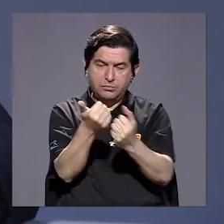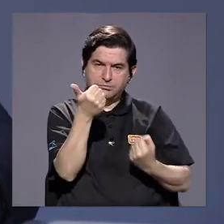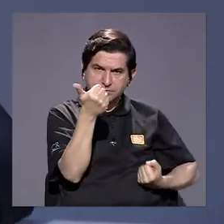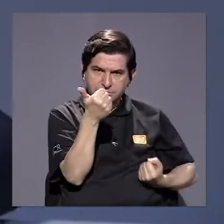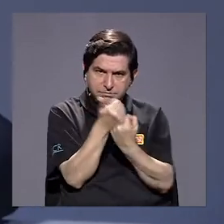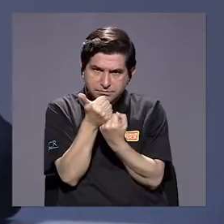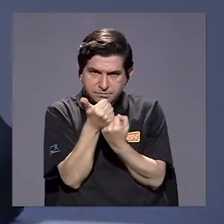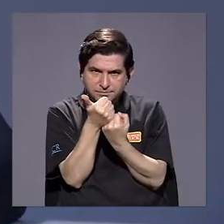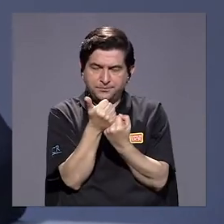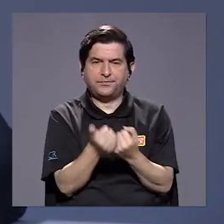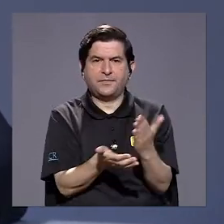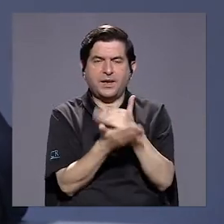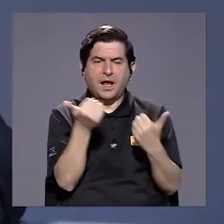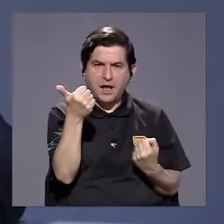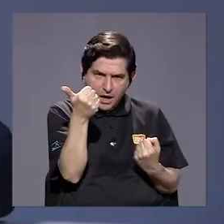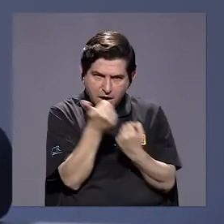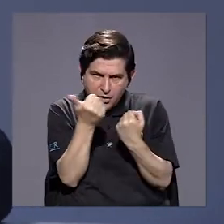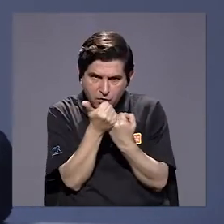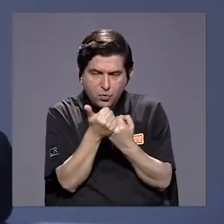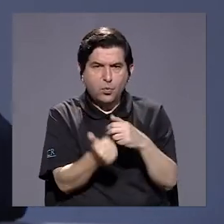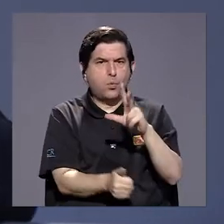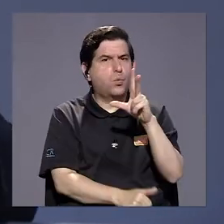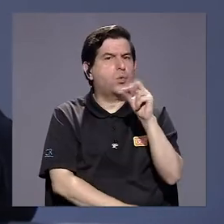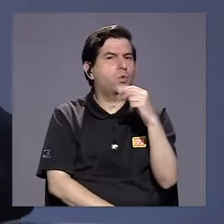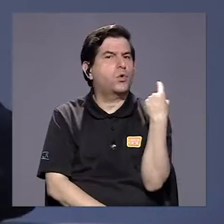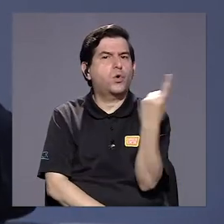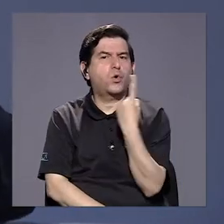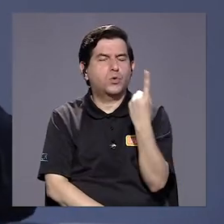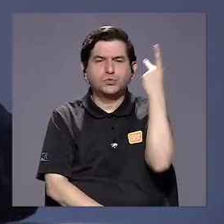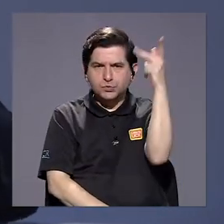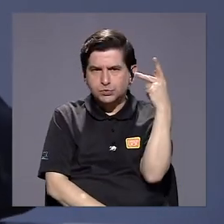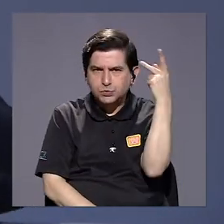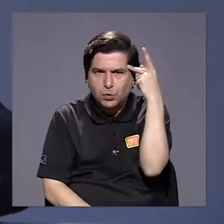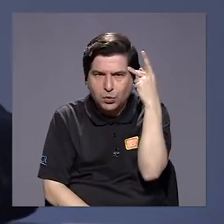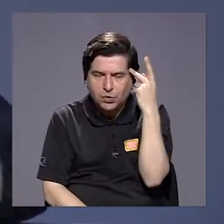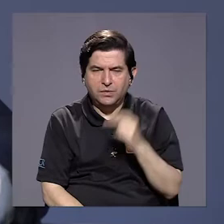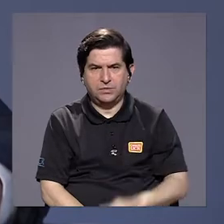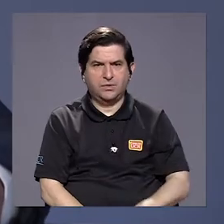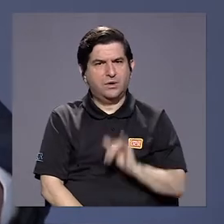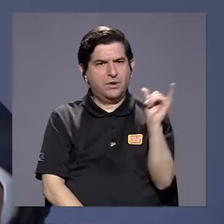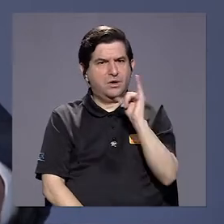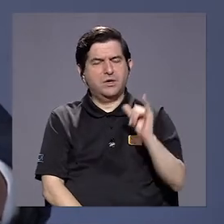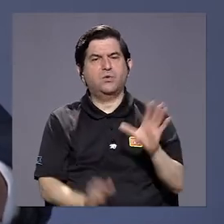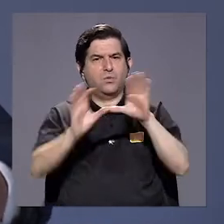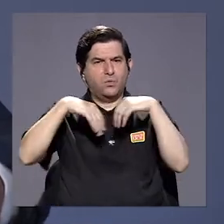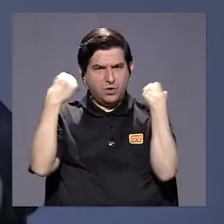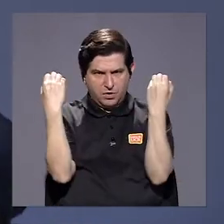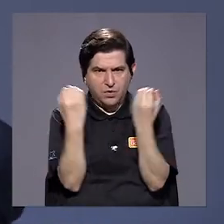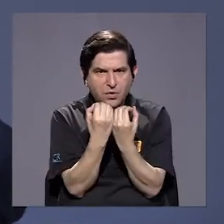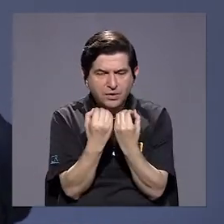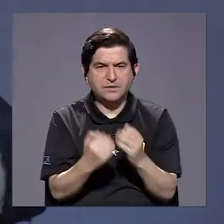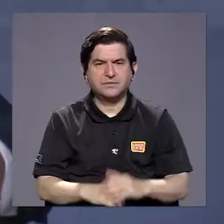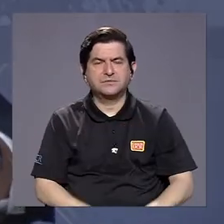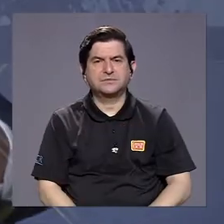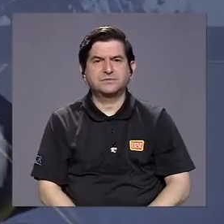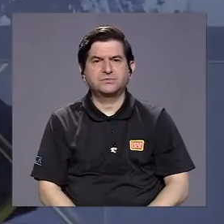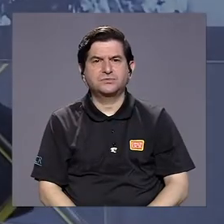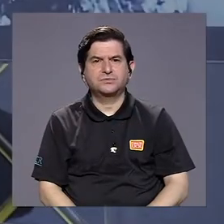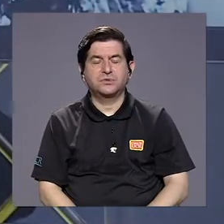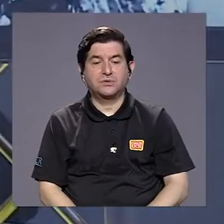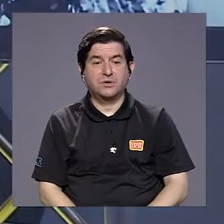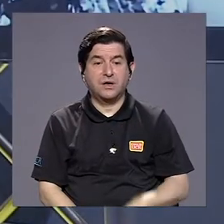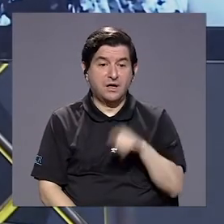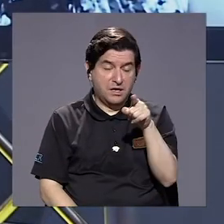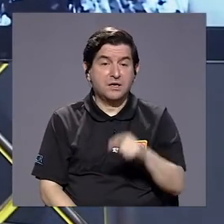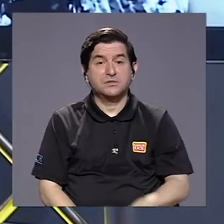acompañada también de un respaldo. ¿Existe algún respaldo que no sea solamente en lo político, sino también en lo organizativo? Y esto